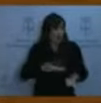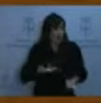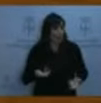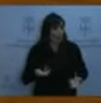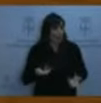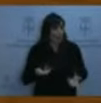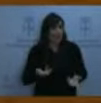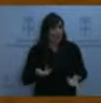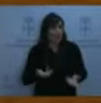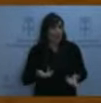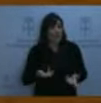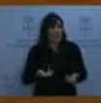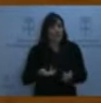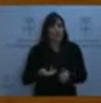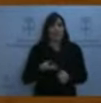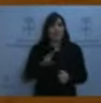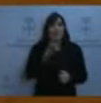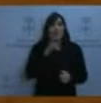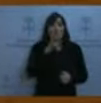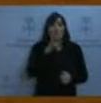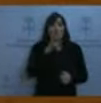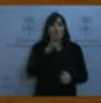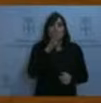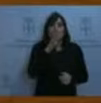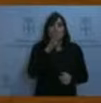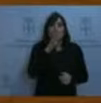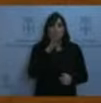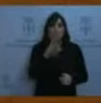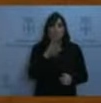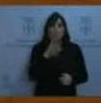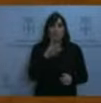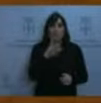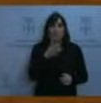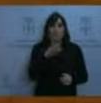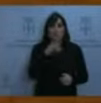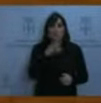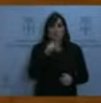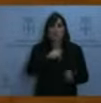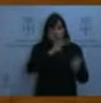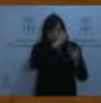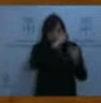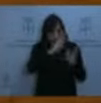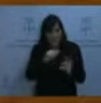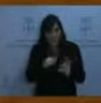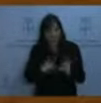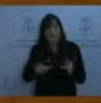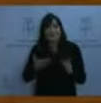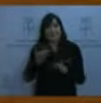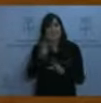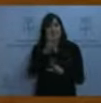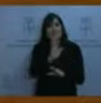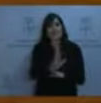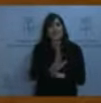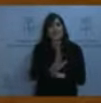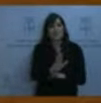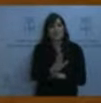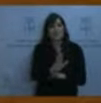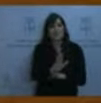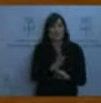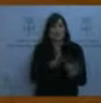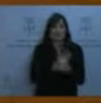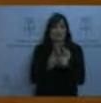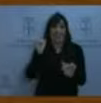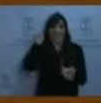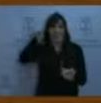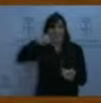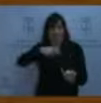que representa estas cuentas es lo que ha sido el bipartidismo imperfecto que ha habido en España y que voy a pasar a explicar